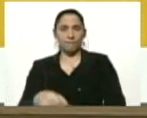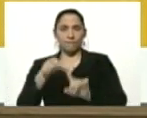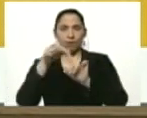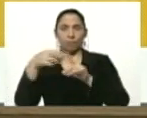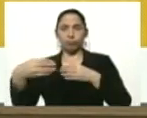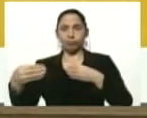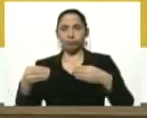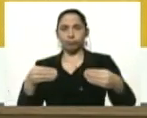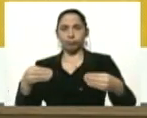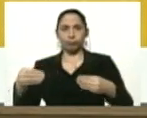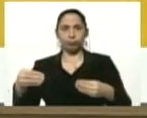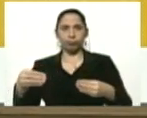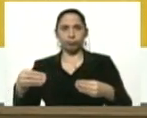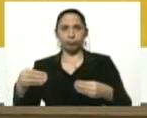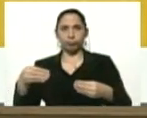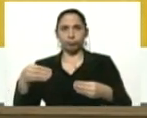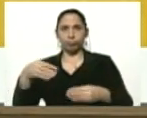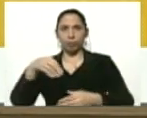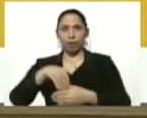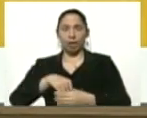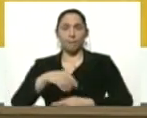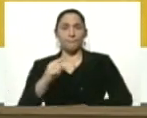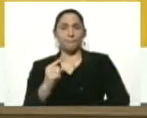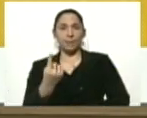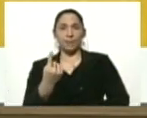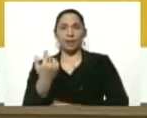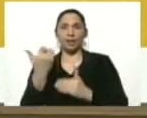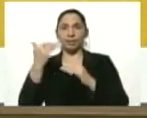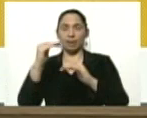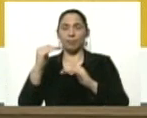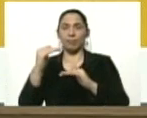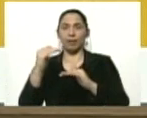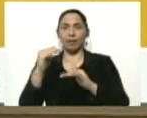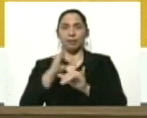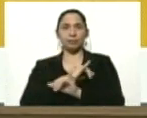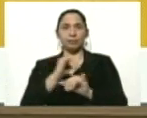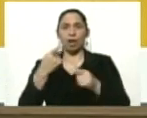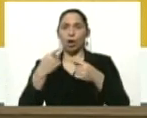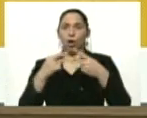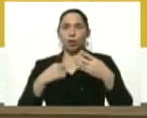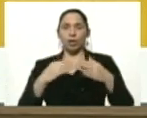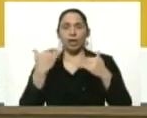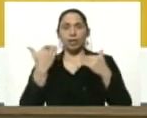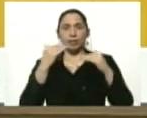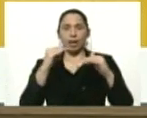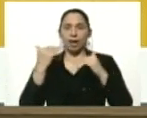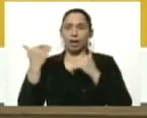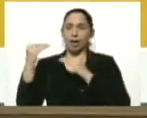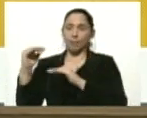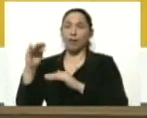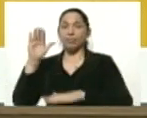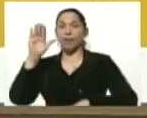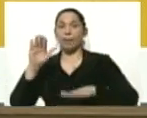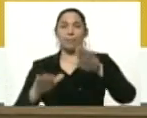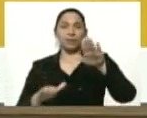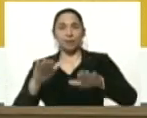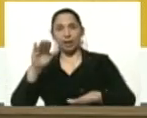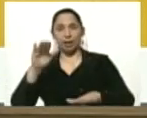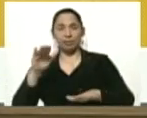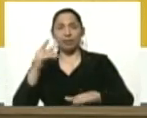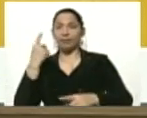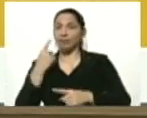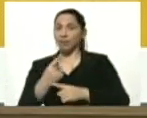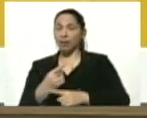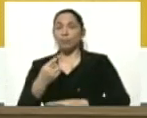flexibilizando en esta primera etapa. Ya vendrán otras etapas sucesivas y dependerá, esto hay que